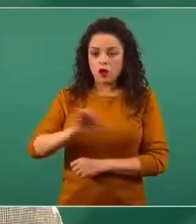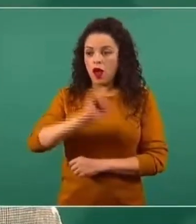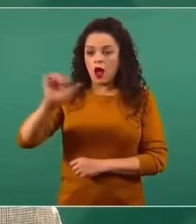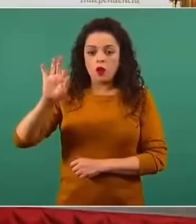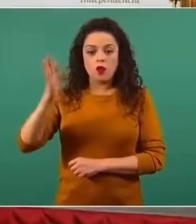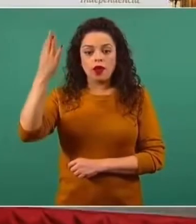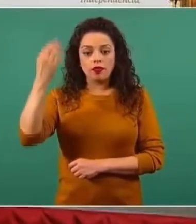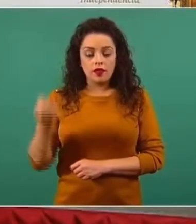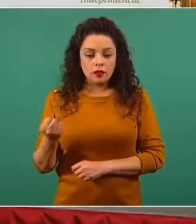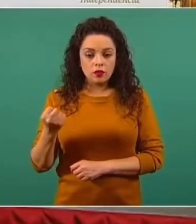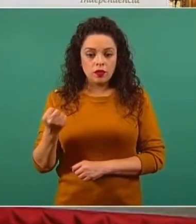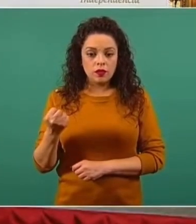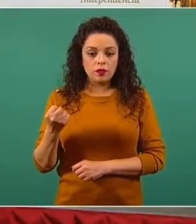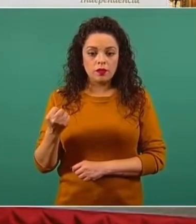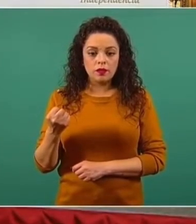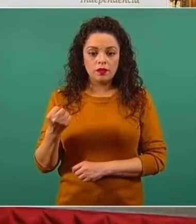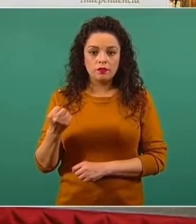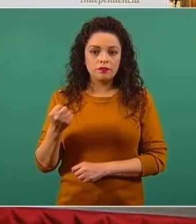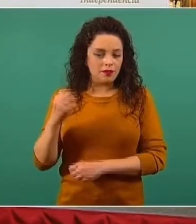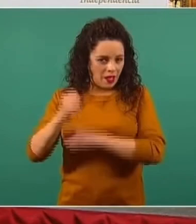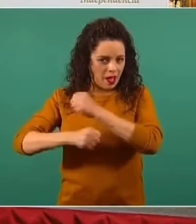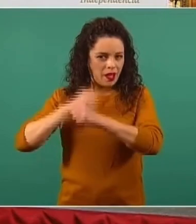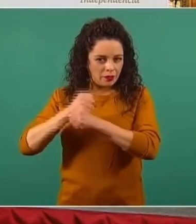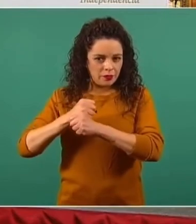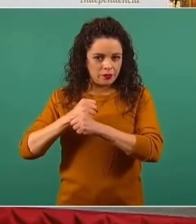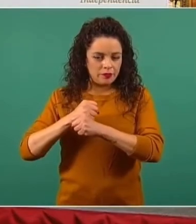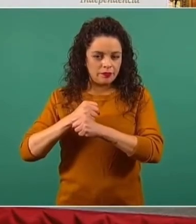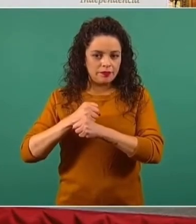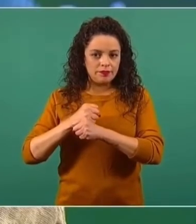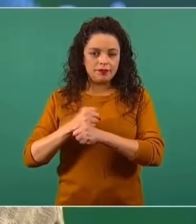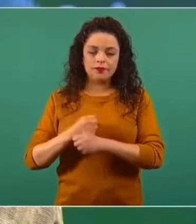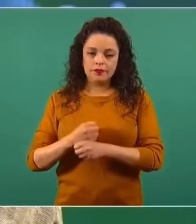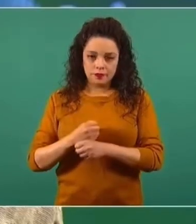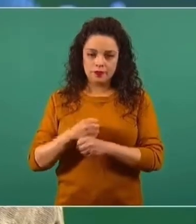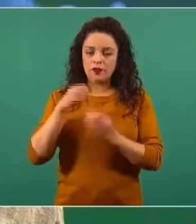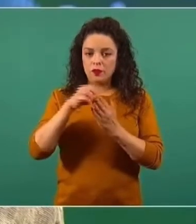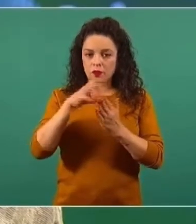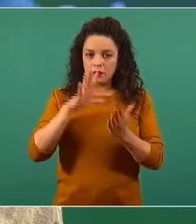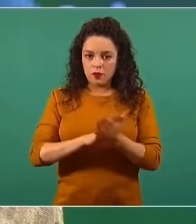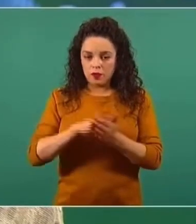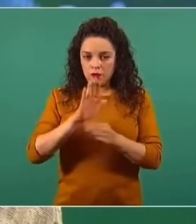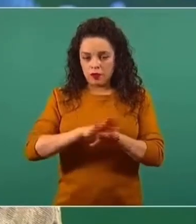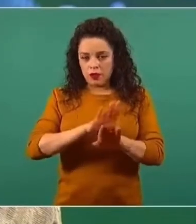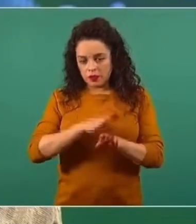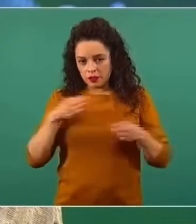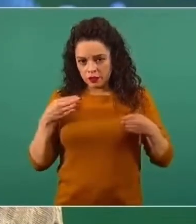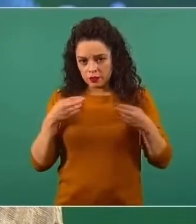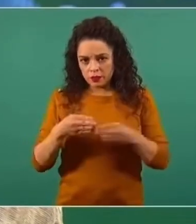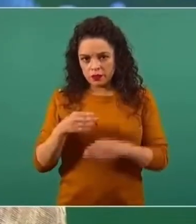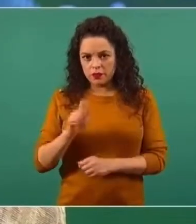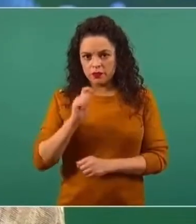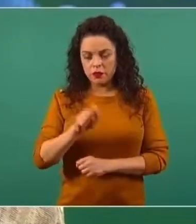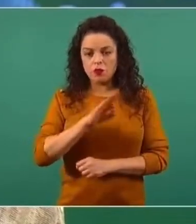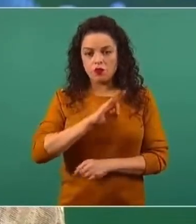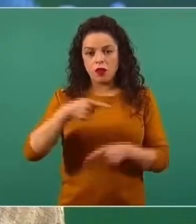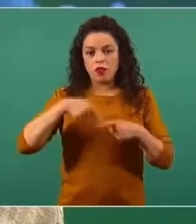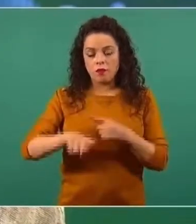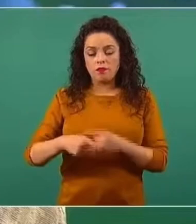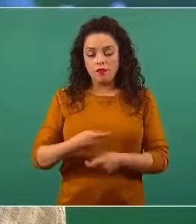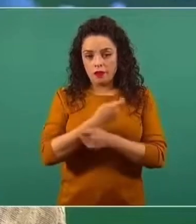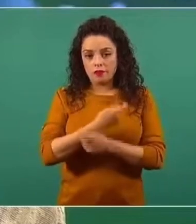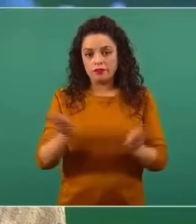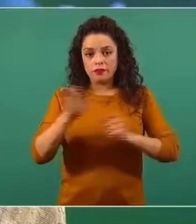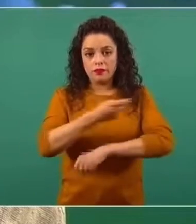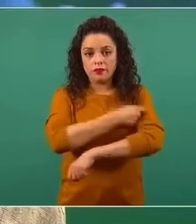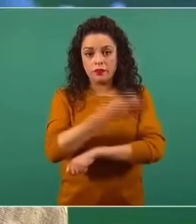en años de edad, integrar elementos específicos para abrir la vacunación a